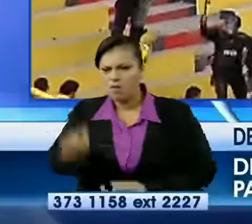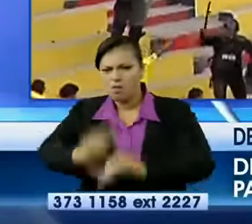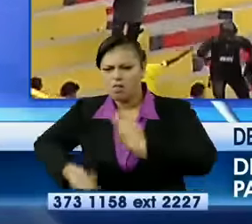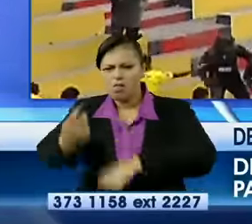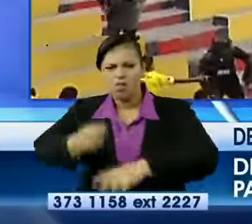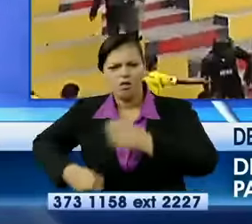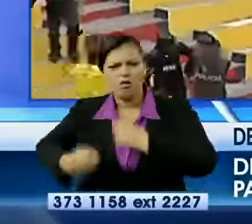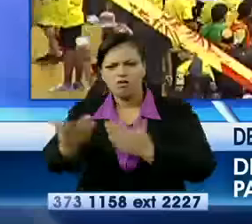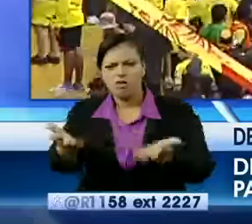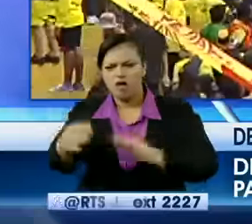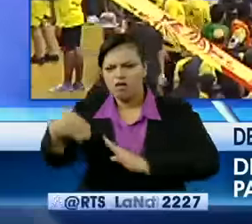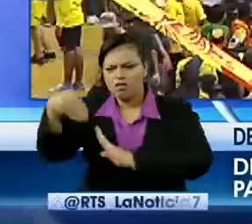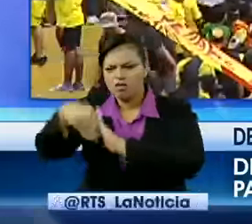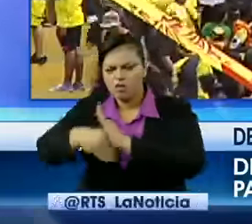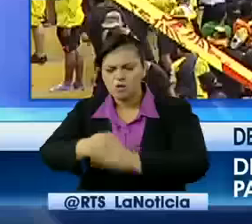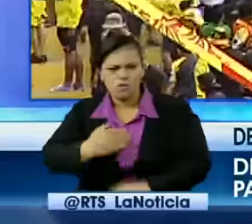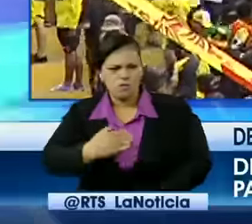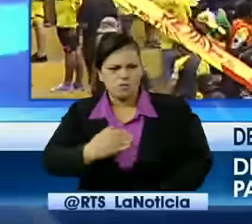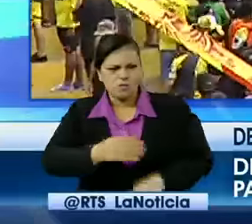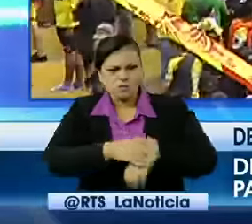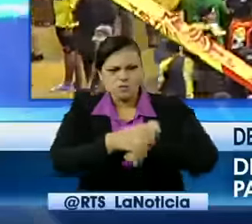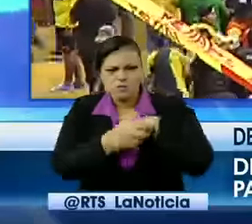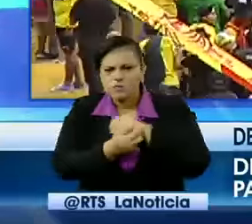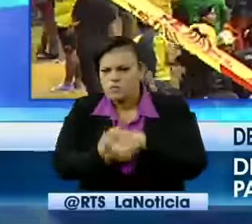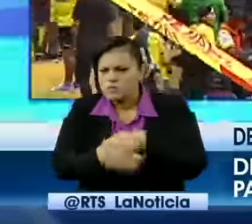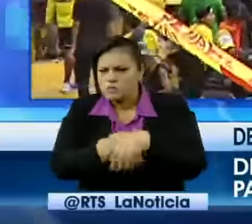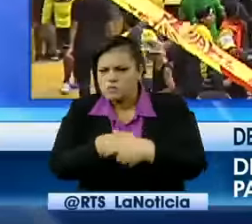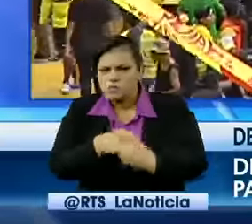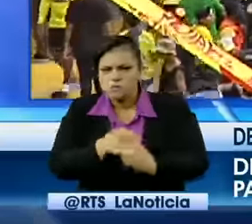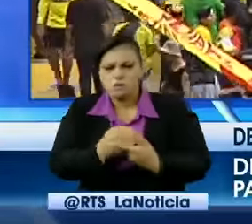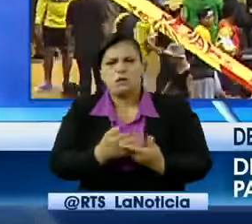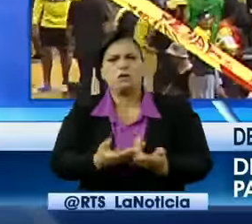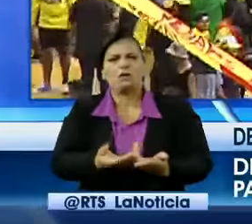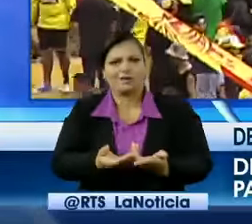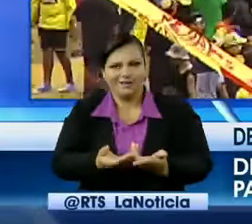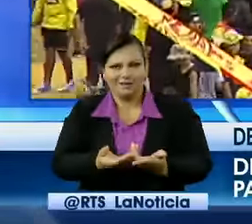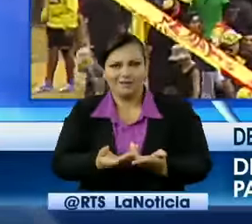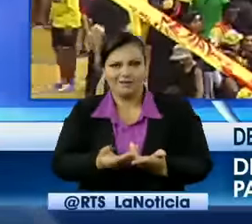va a responder por las personas heridas? ¿Y quién va a responder por las pérdidas?